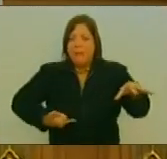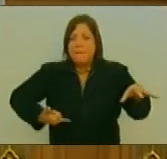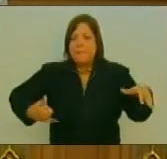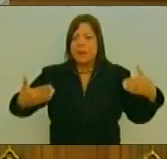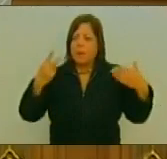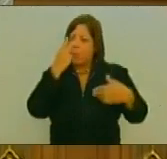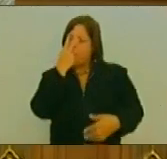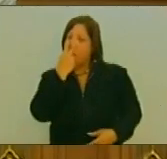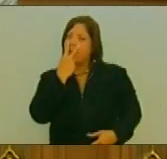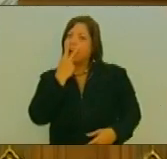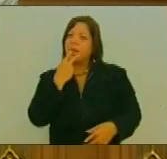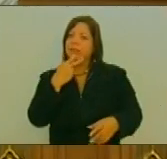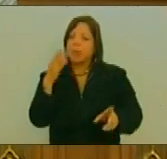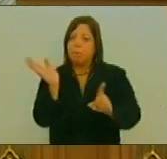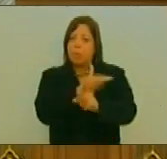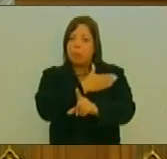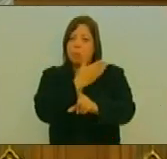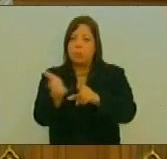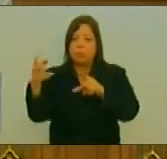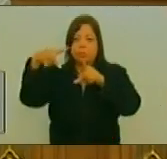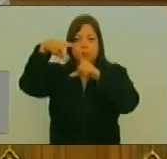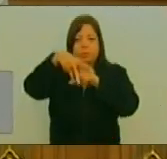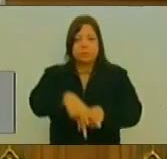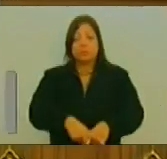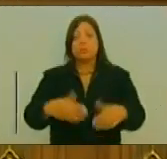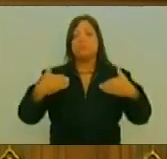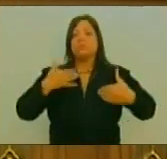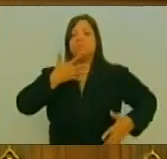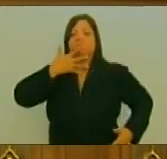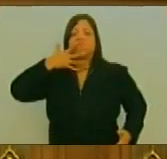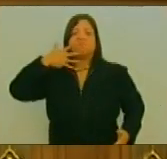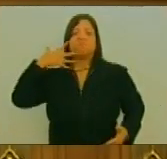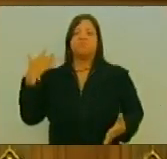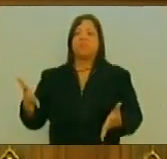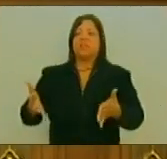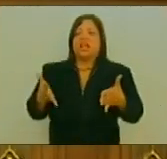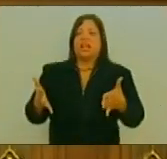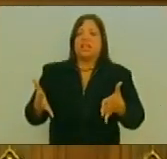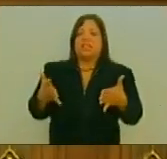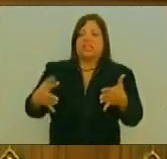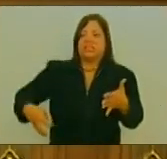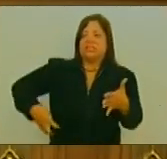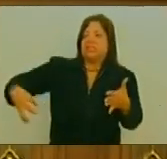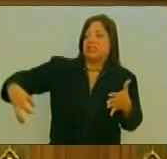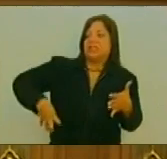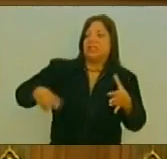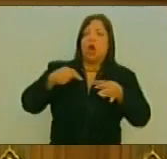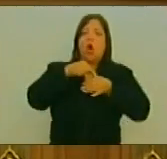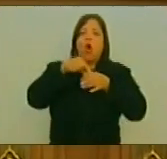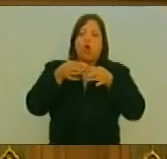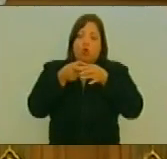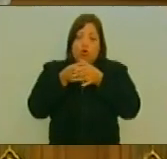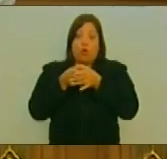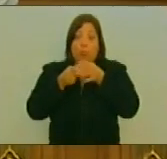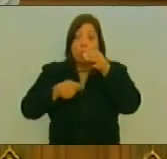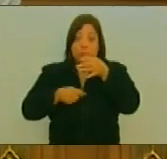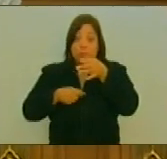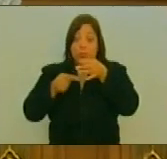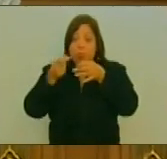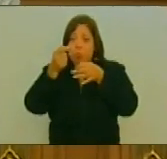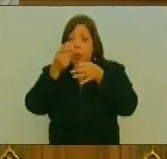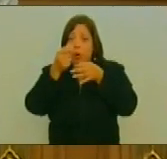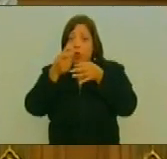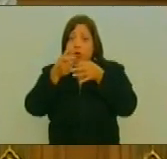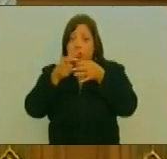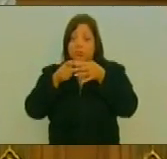A la miseria Para satisfacer La acumulación De riqueza De unos pocos Esa ha sido La historia